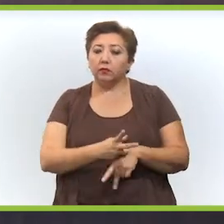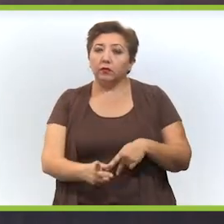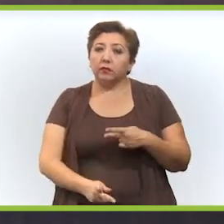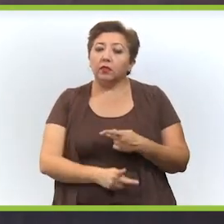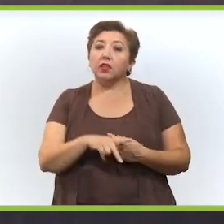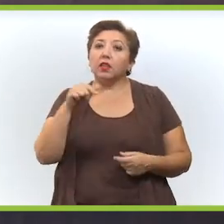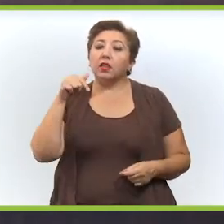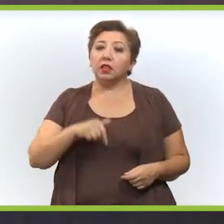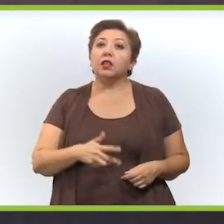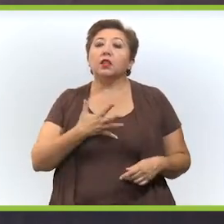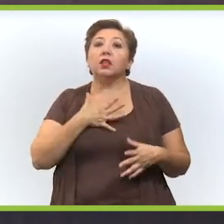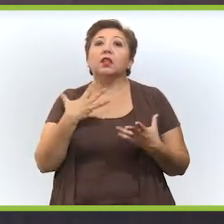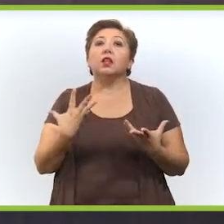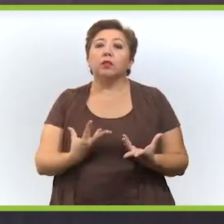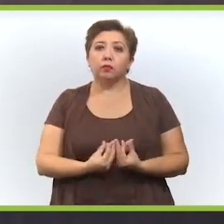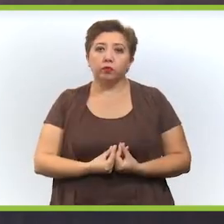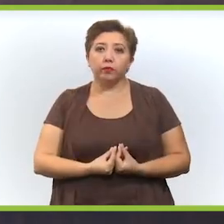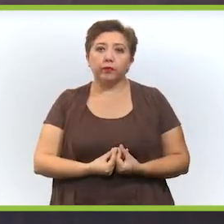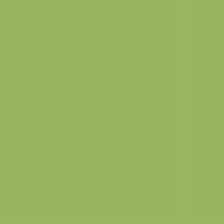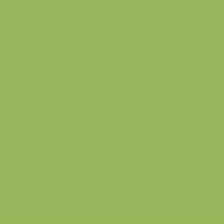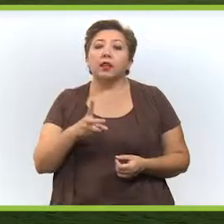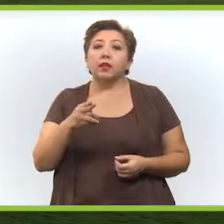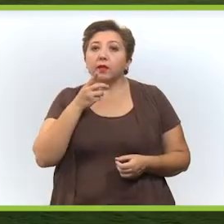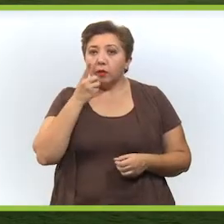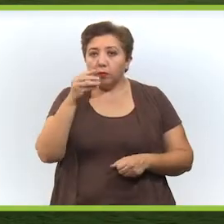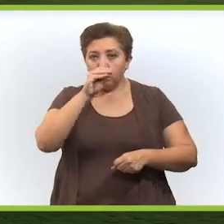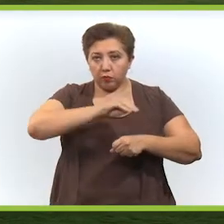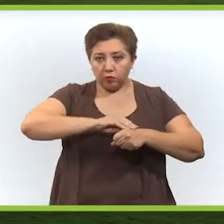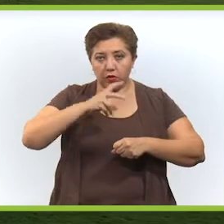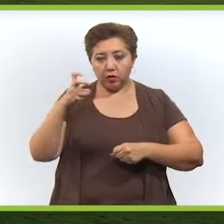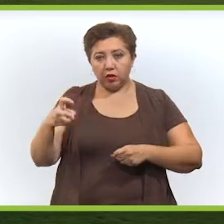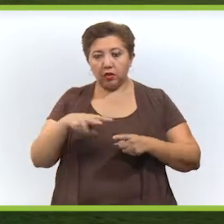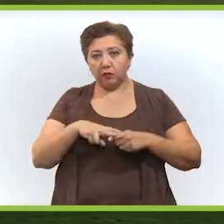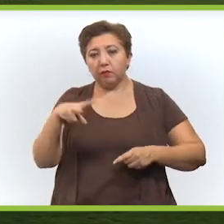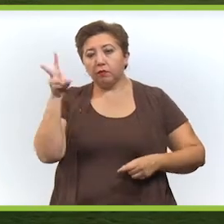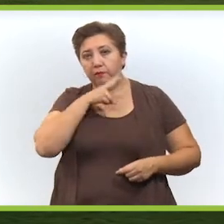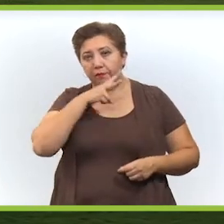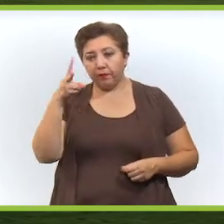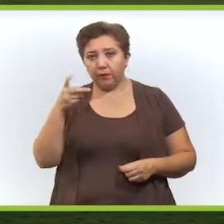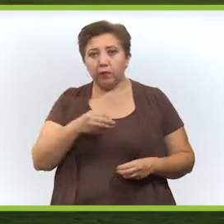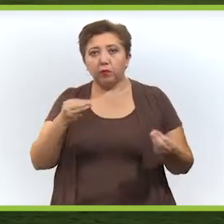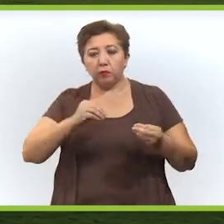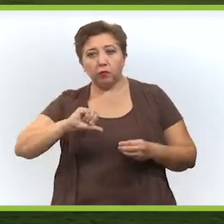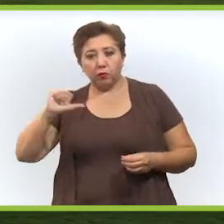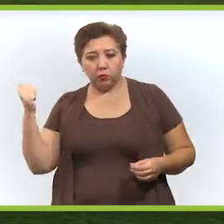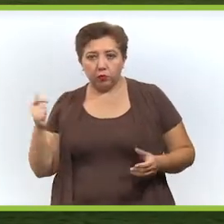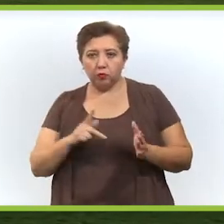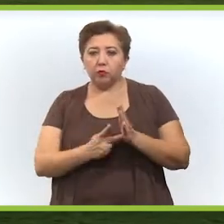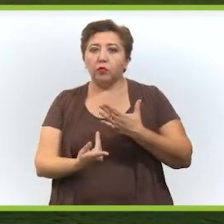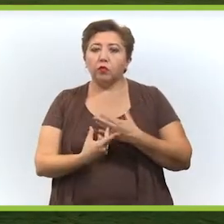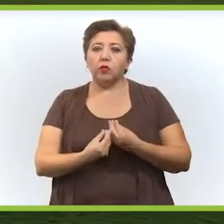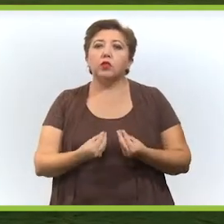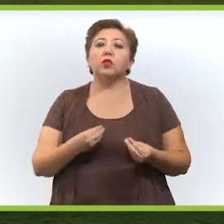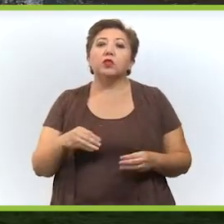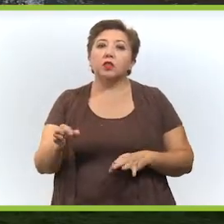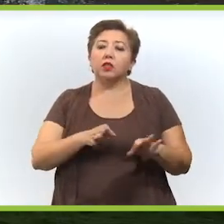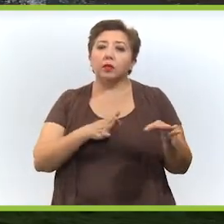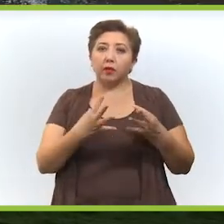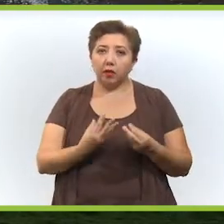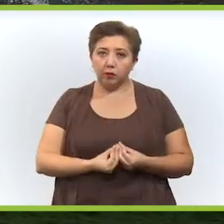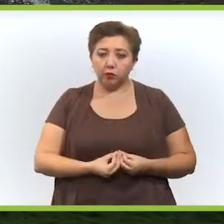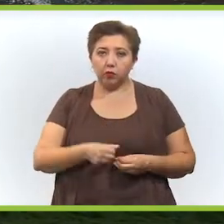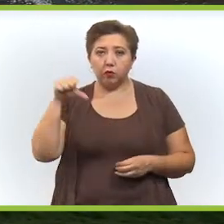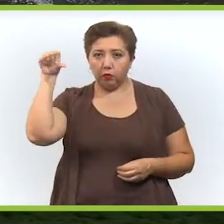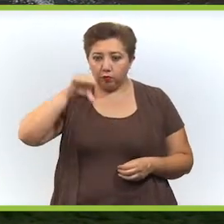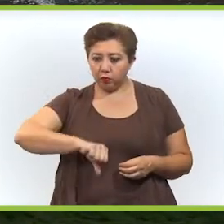electricidad aquí y la tenemos que traer del centro del país. Con la instalación de este parque eólico y muchos otros proyectos que estamos trabajando, pues